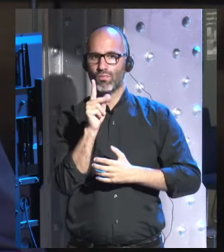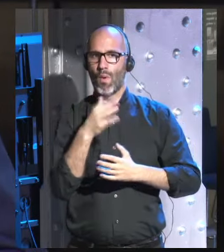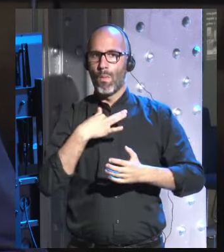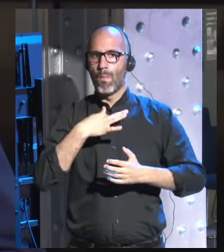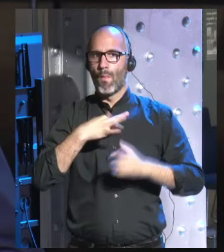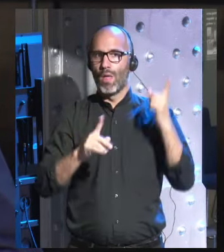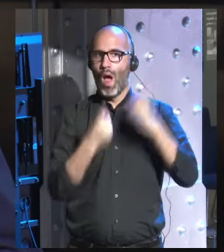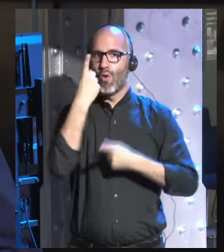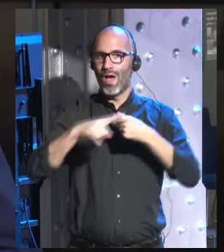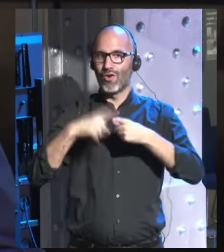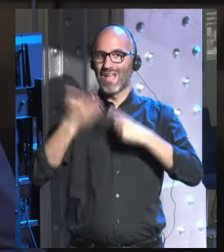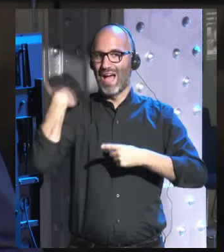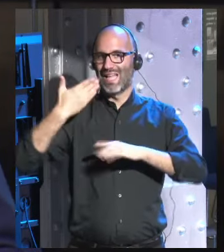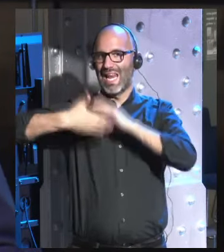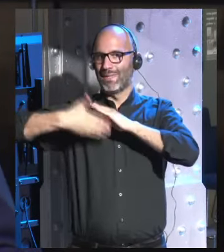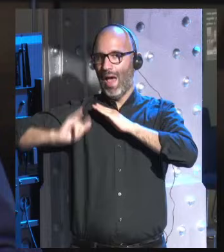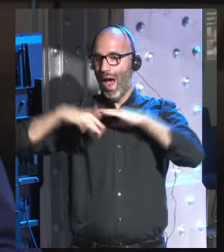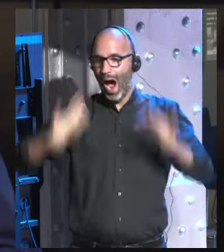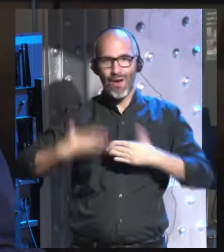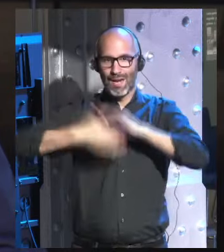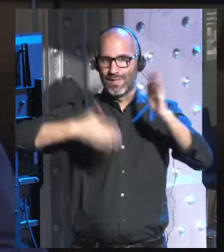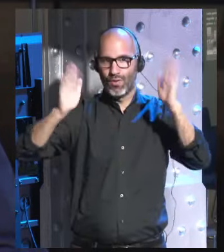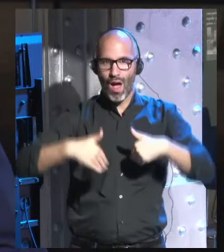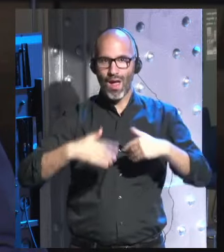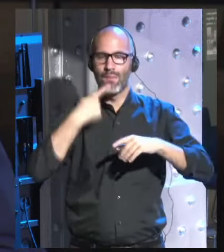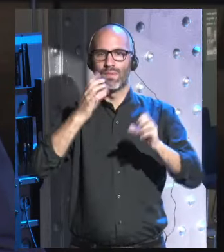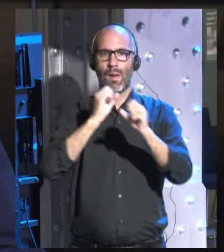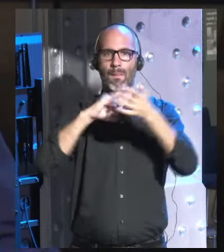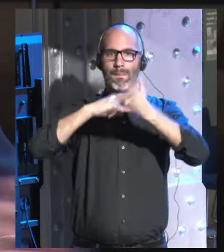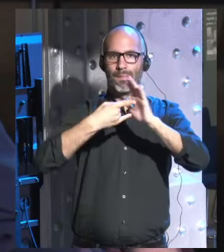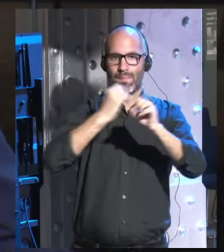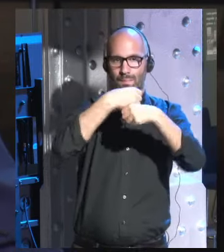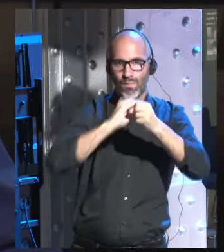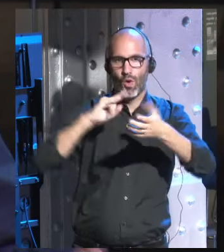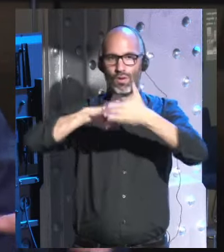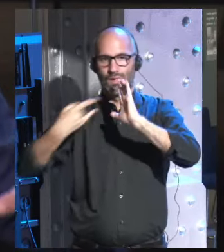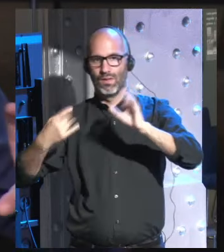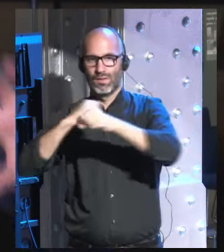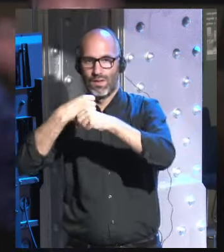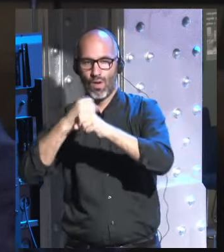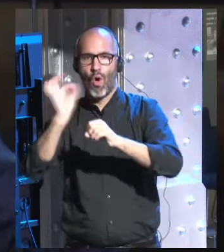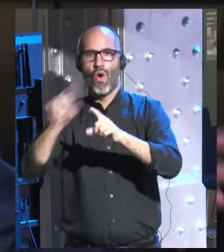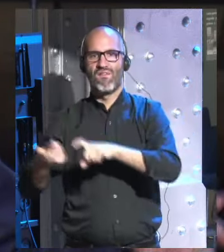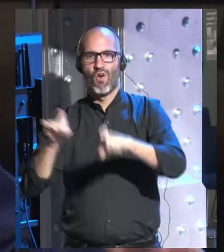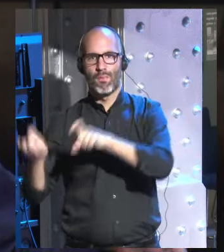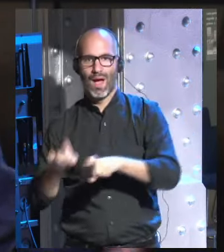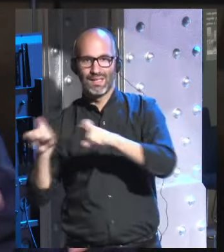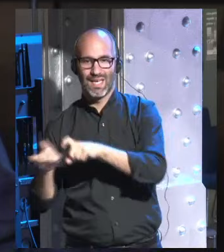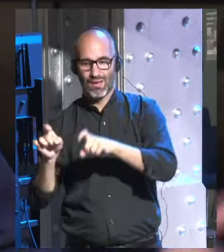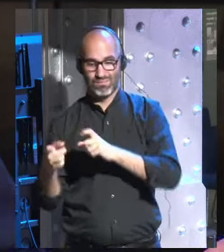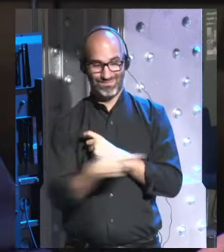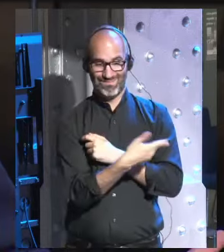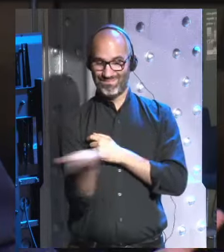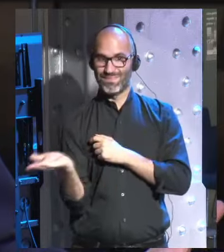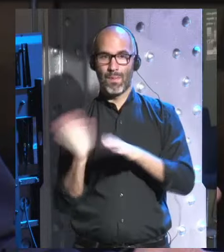algunas de esas cosas tenemos la tecnología la biotecnología la informática para